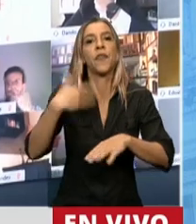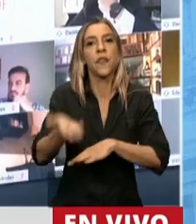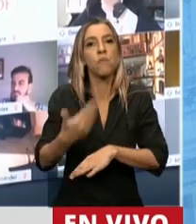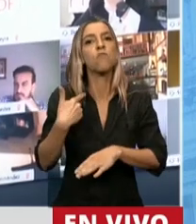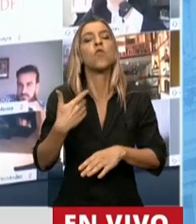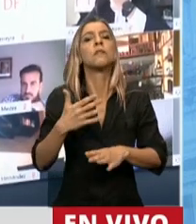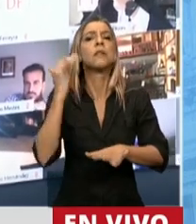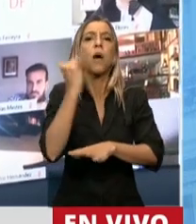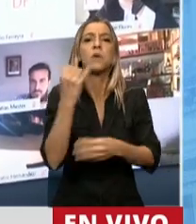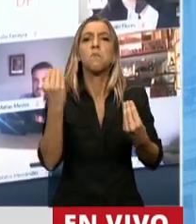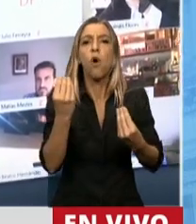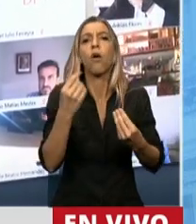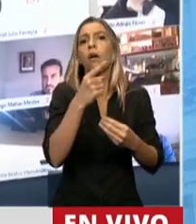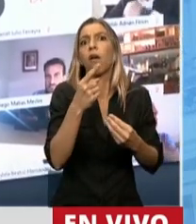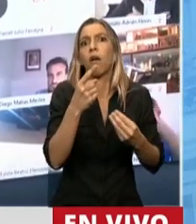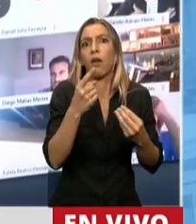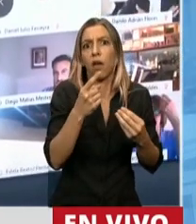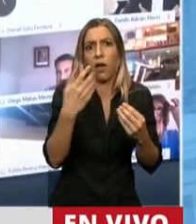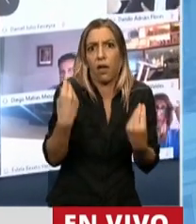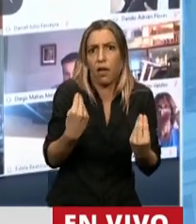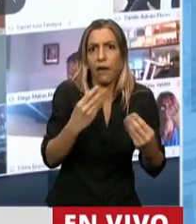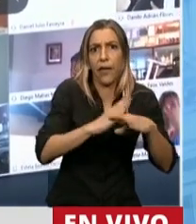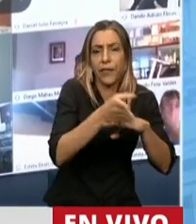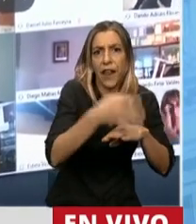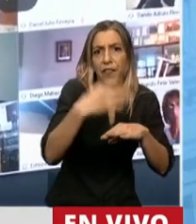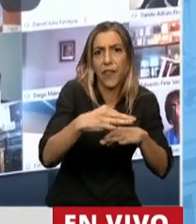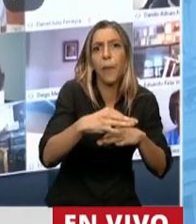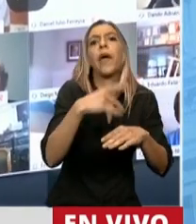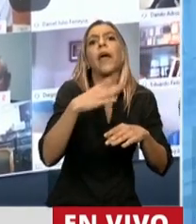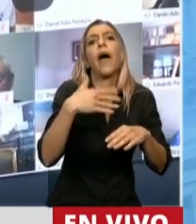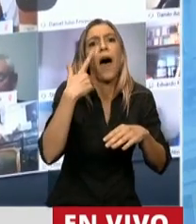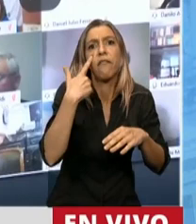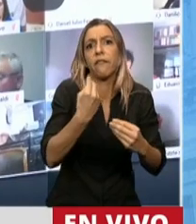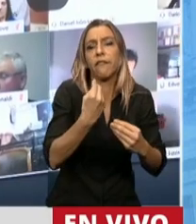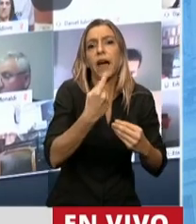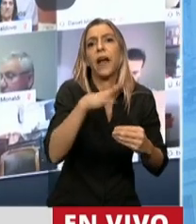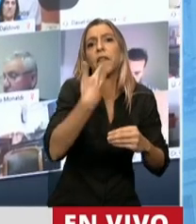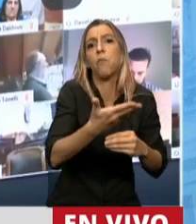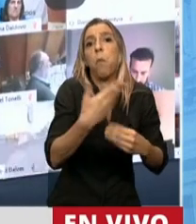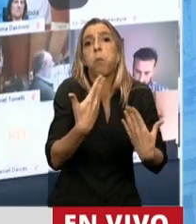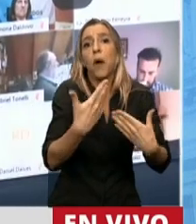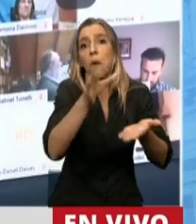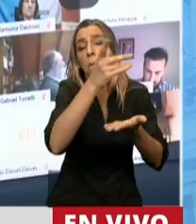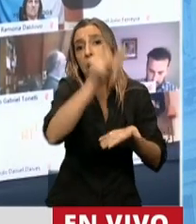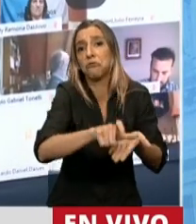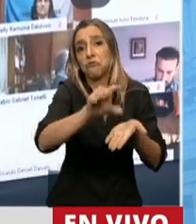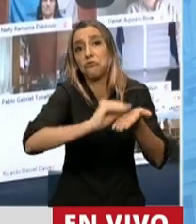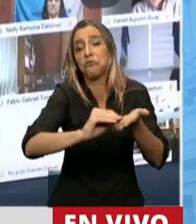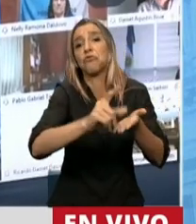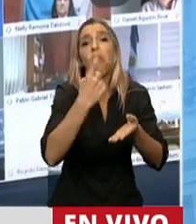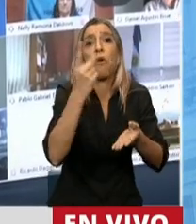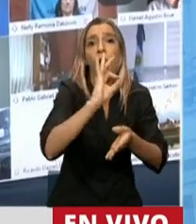se puede posponer el ingreso al campo y el funcionario puede o no aceptarlo. Díganme si esto no es un abuso de poder.